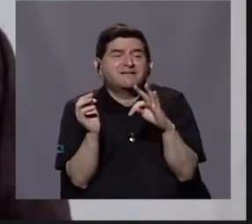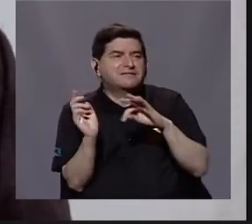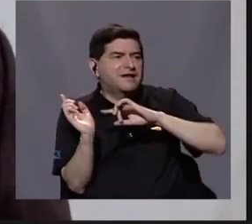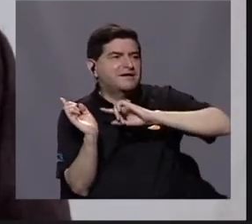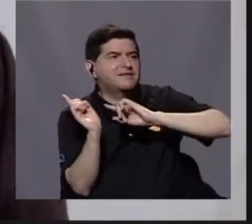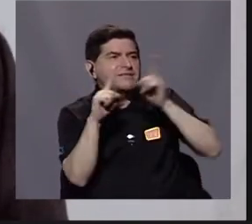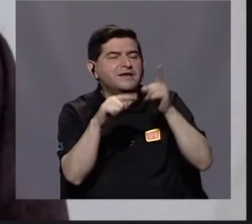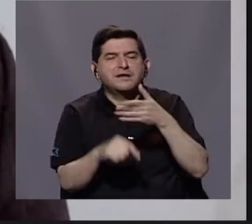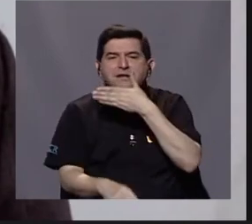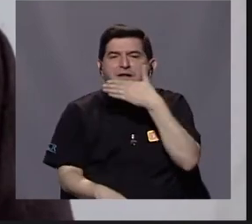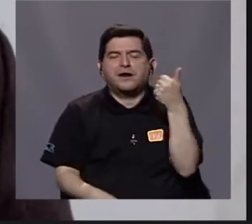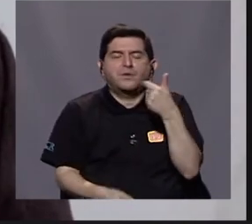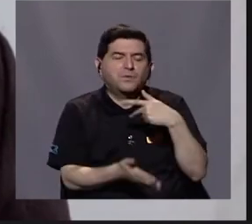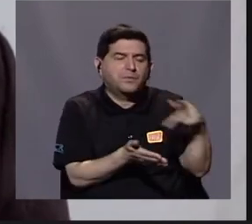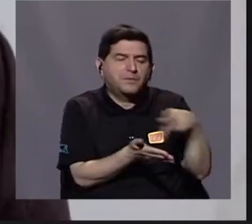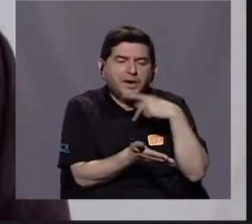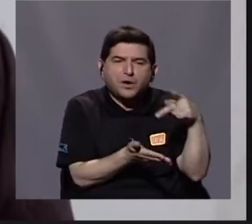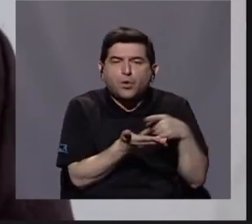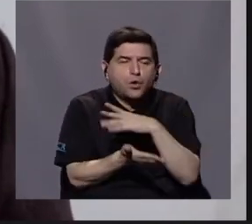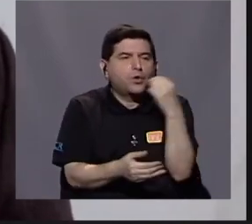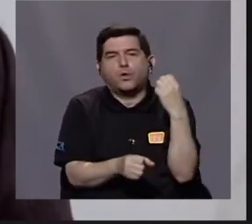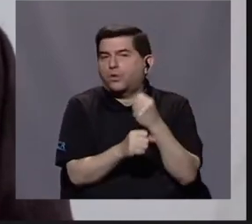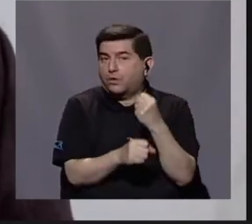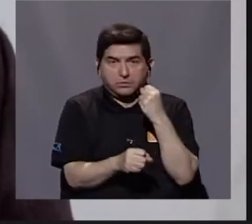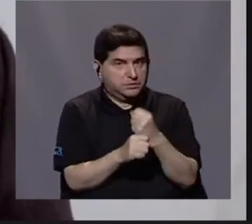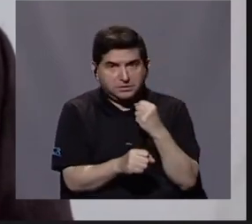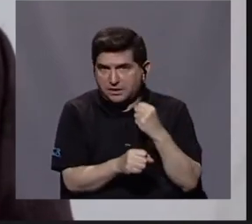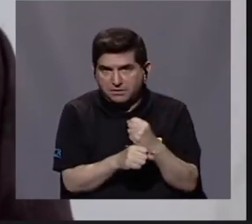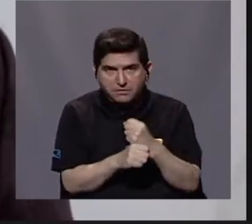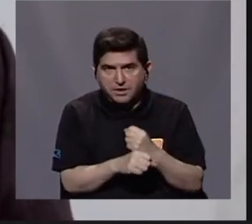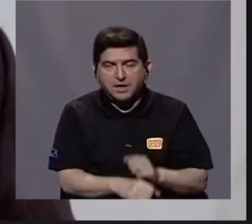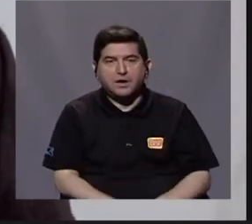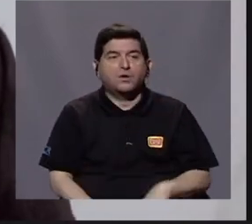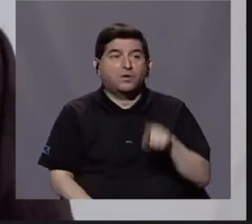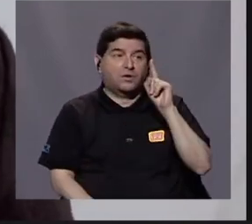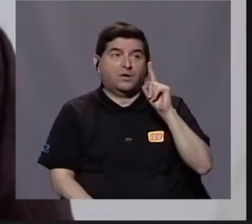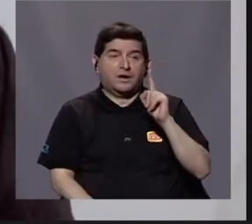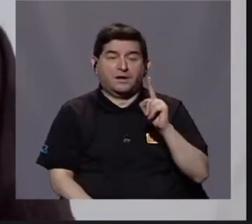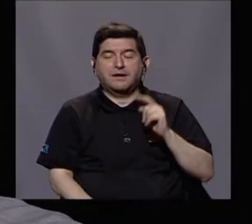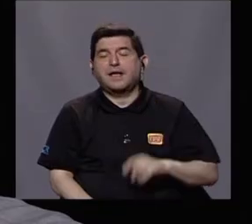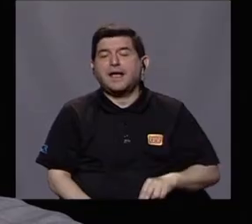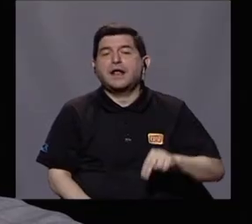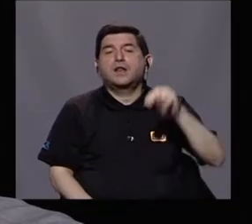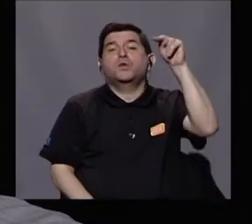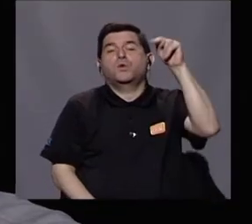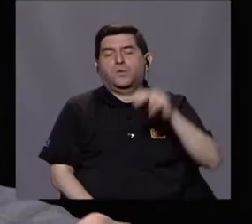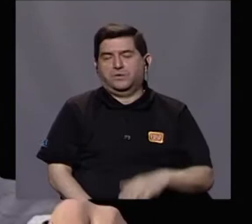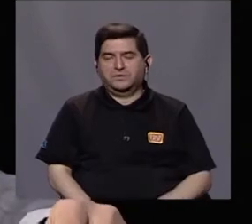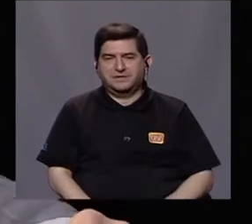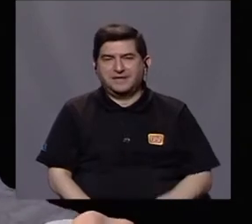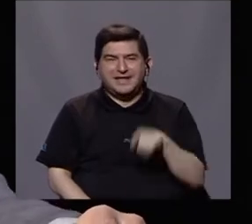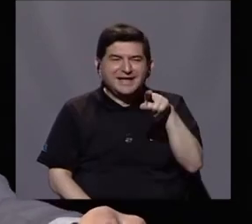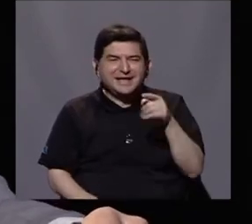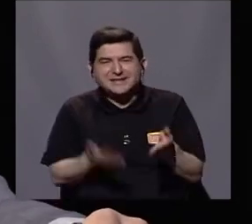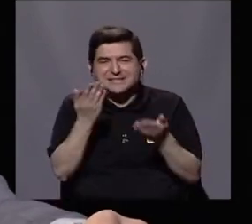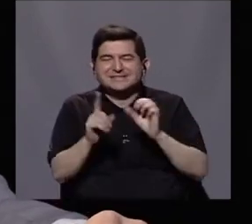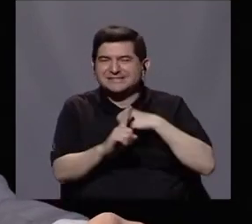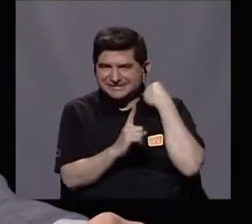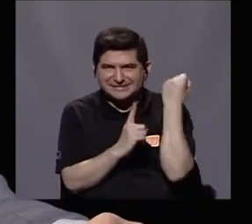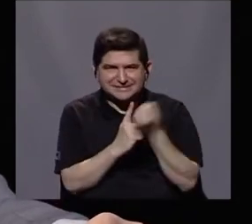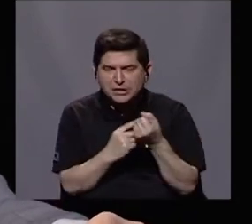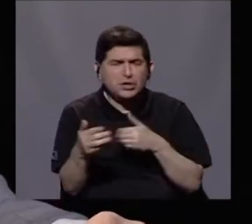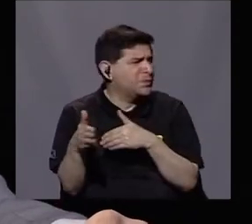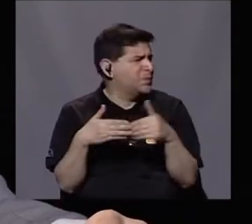encontrar un mejor salario o un trabajo en las fronteras del norte. Ese sigue siendo el escenario,